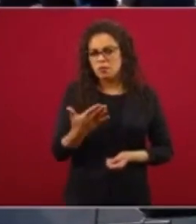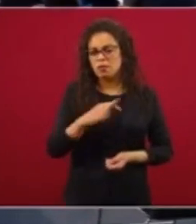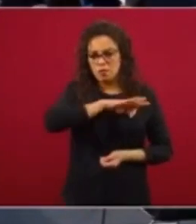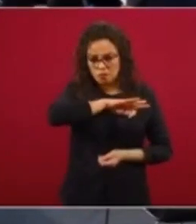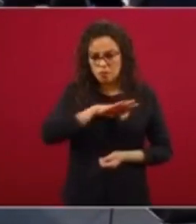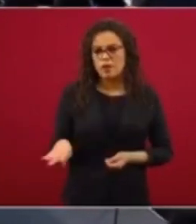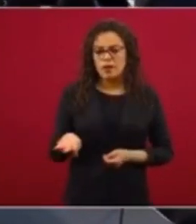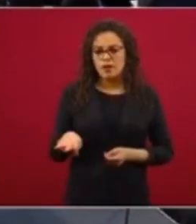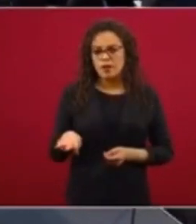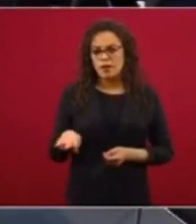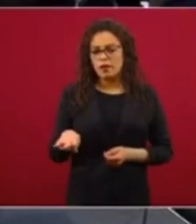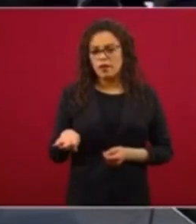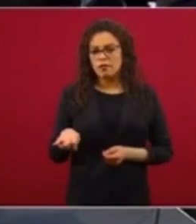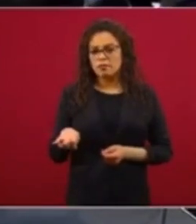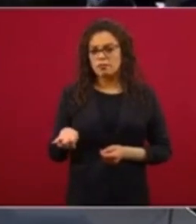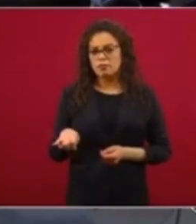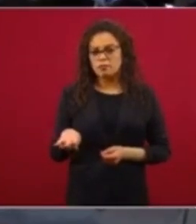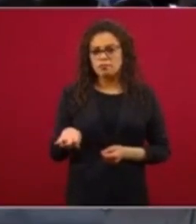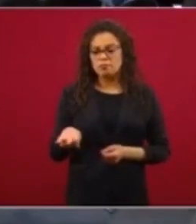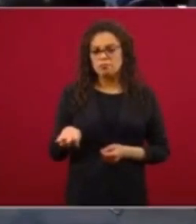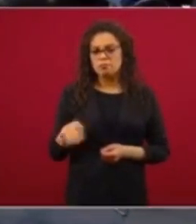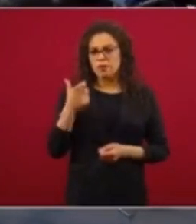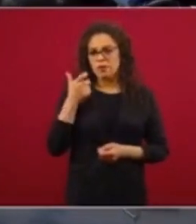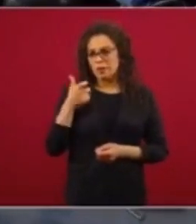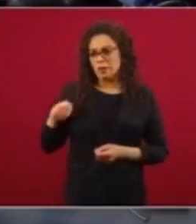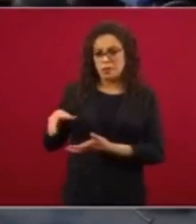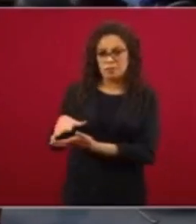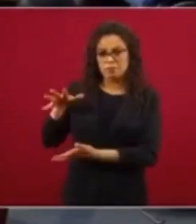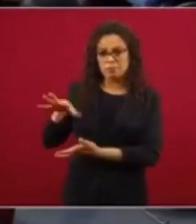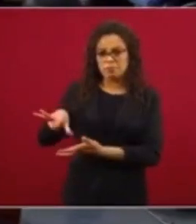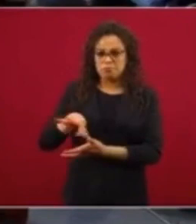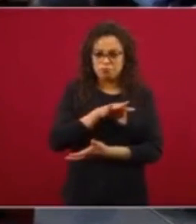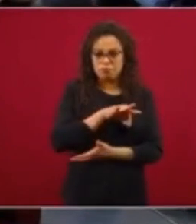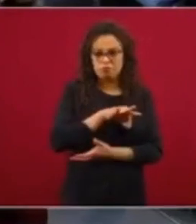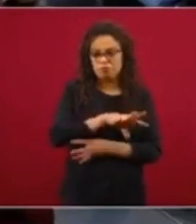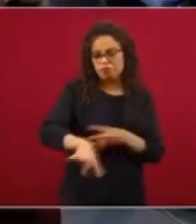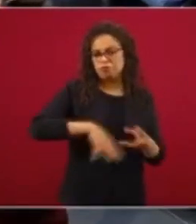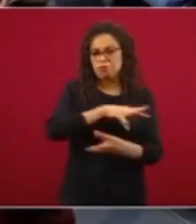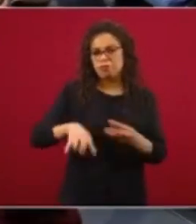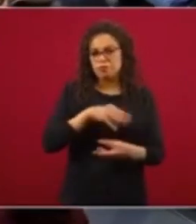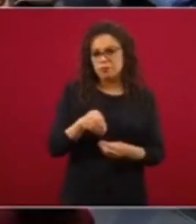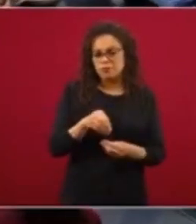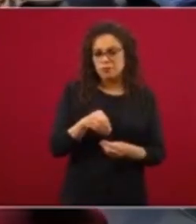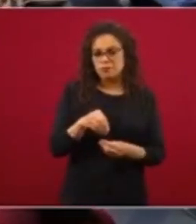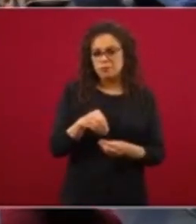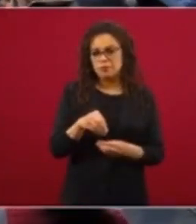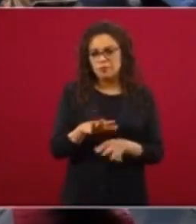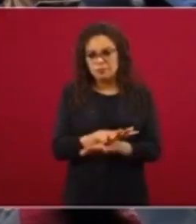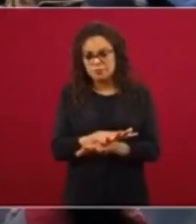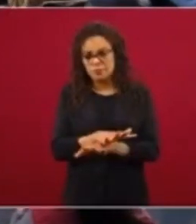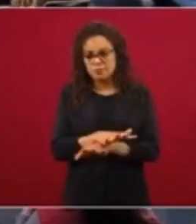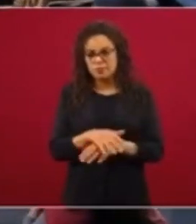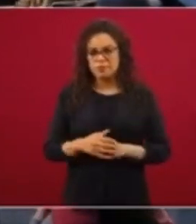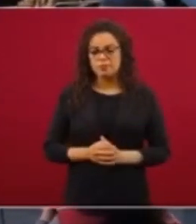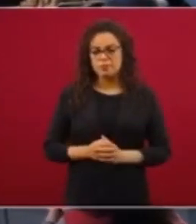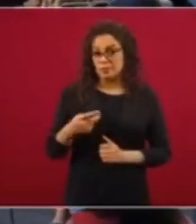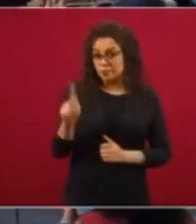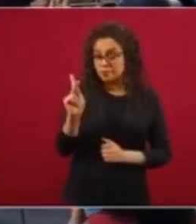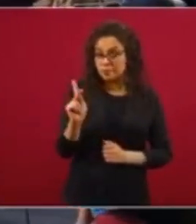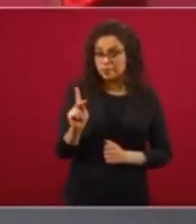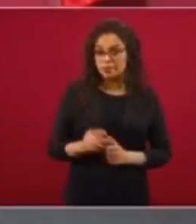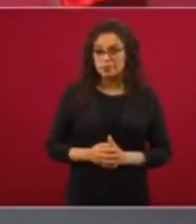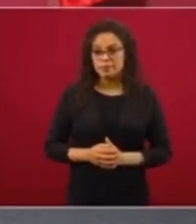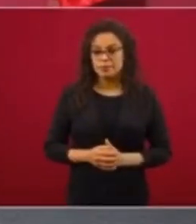hacer transferencias de partidas. Sin embargo,